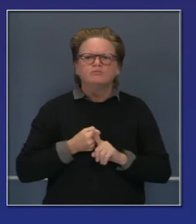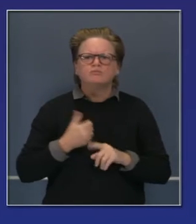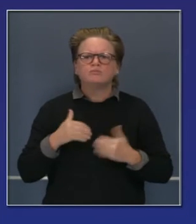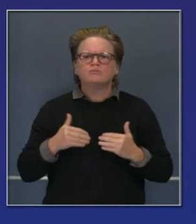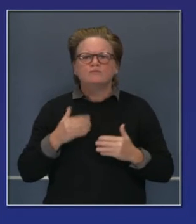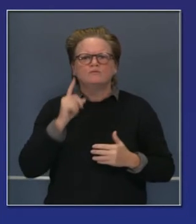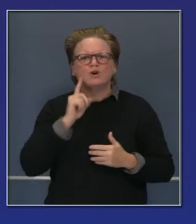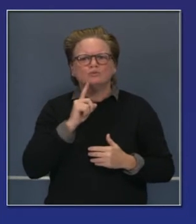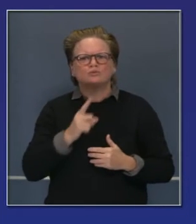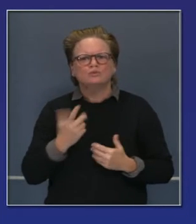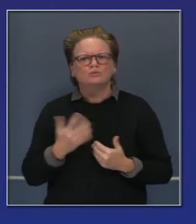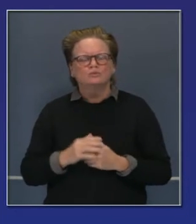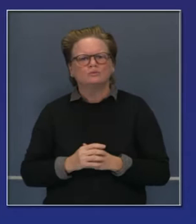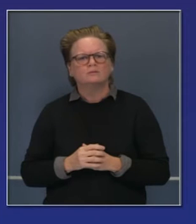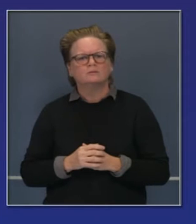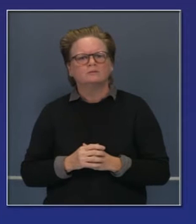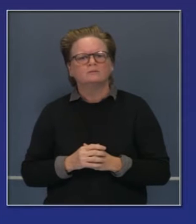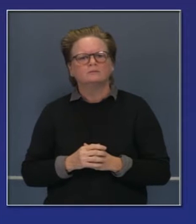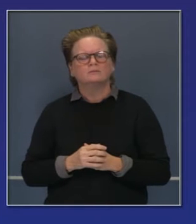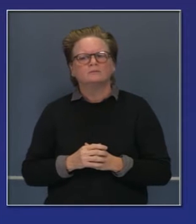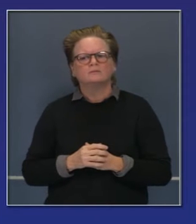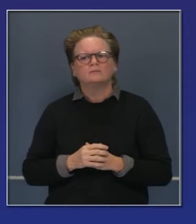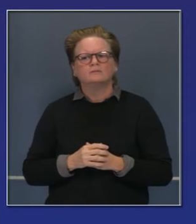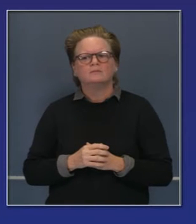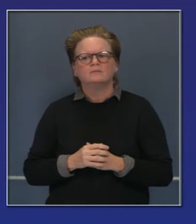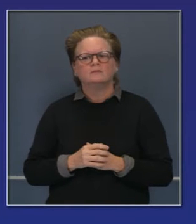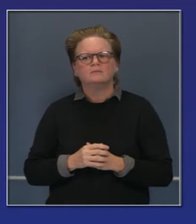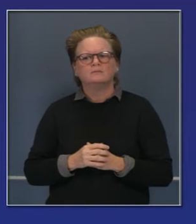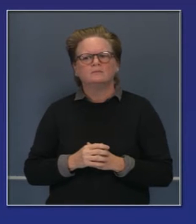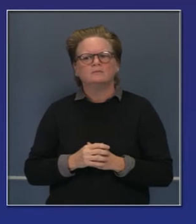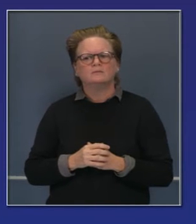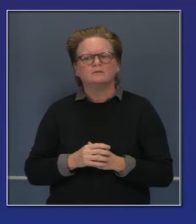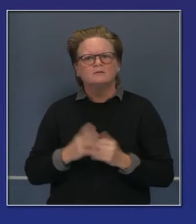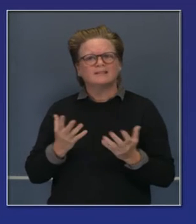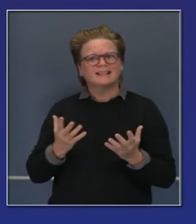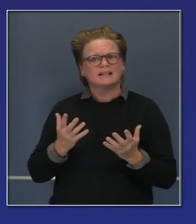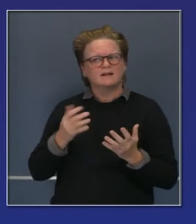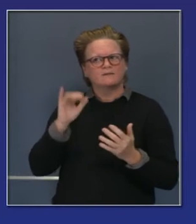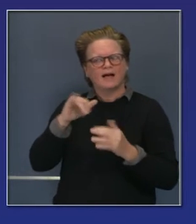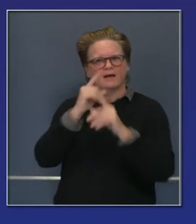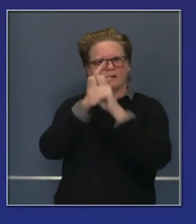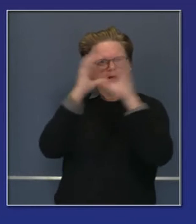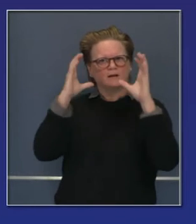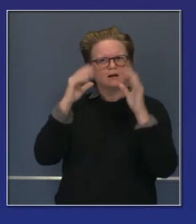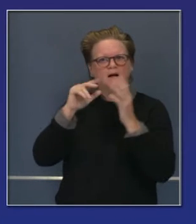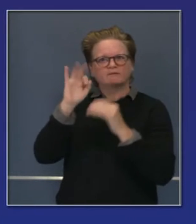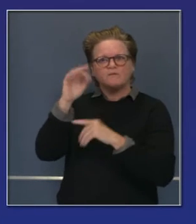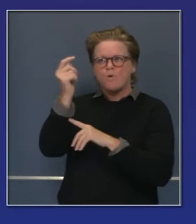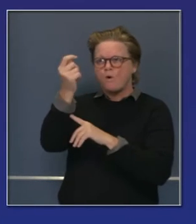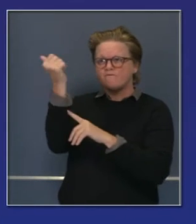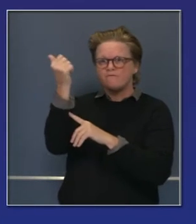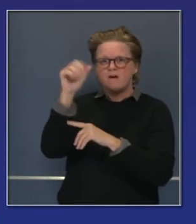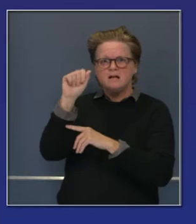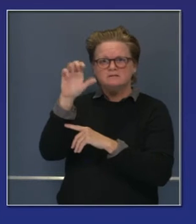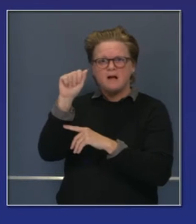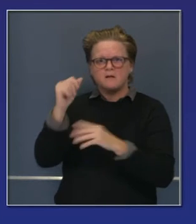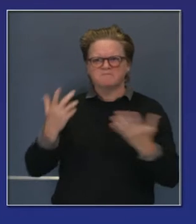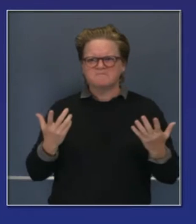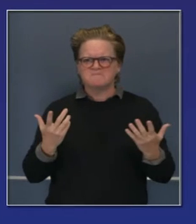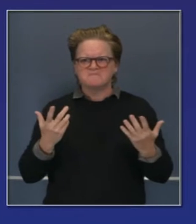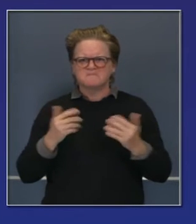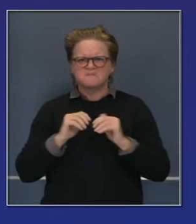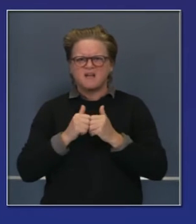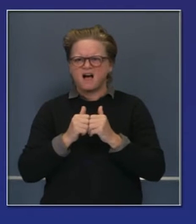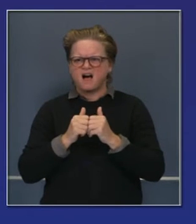podrán ver cómo esto le afecta a usted, el estado más poblado de la Unión. 6,1 millones de